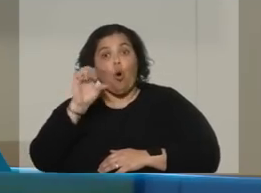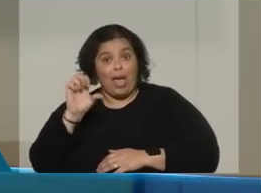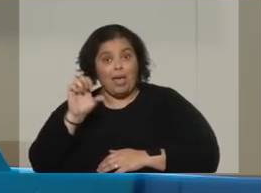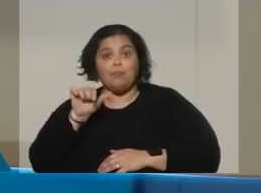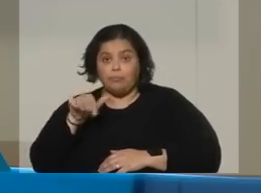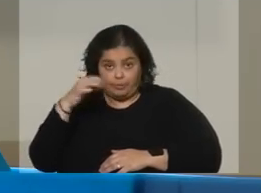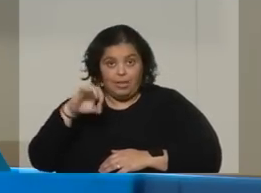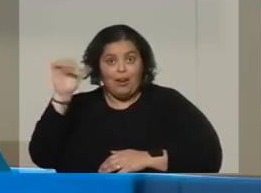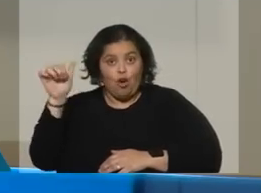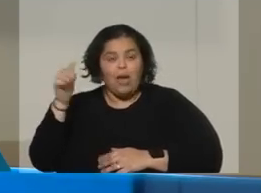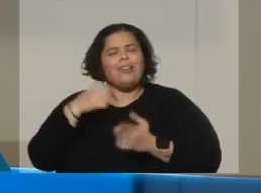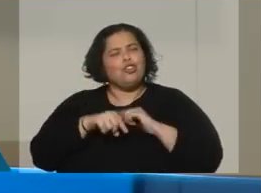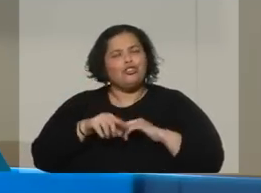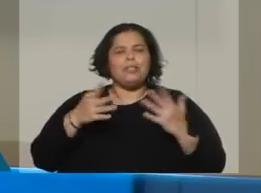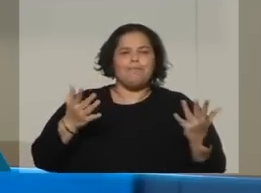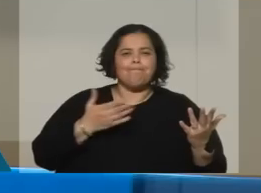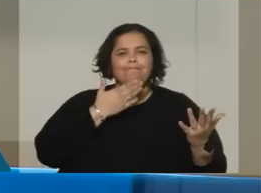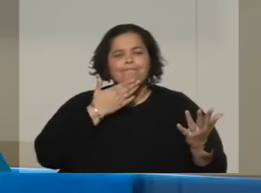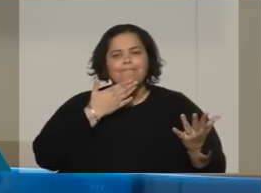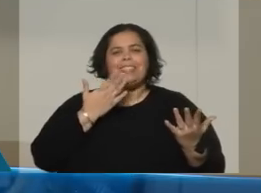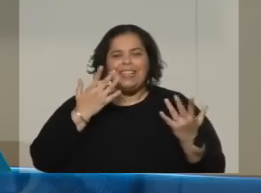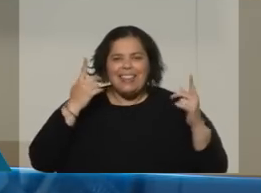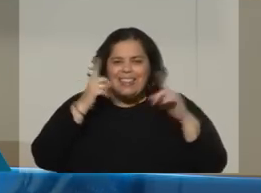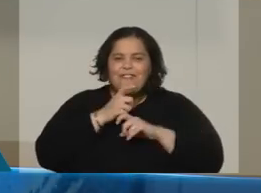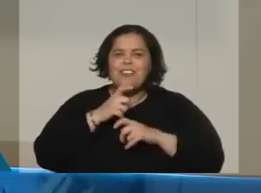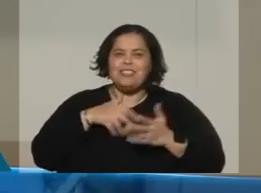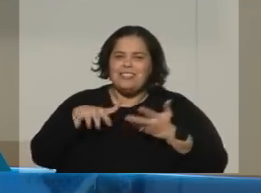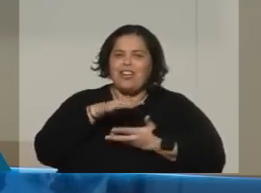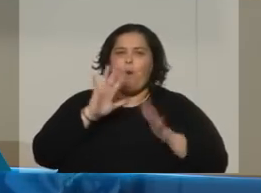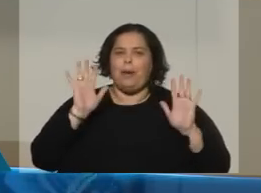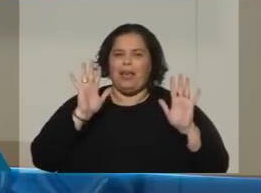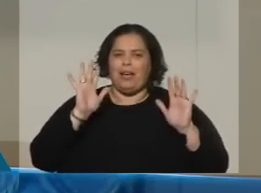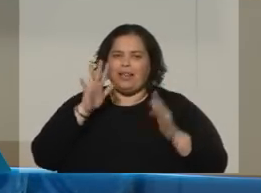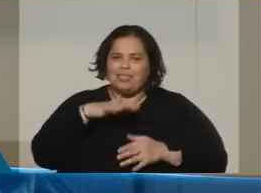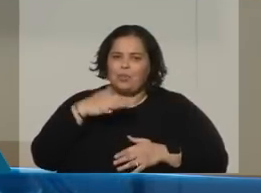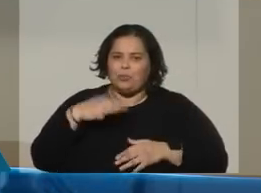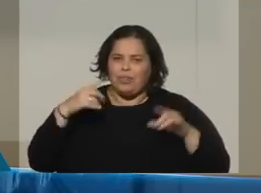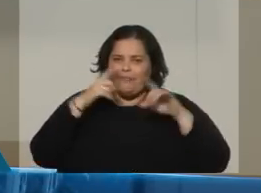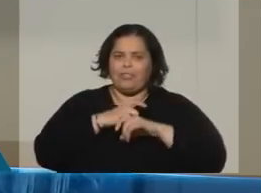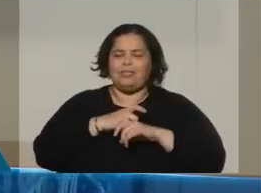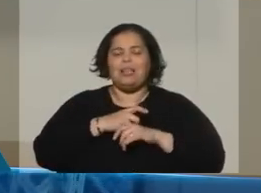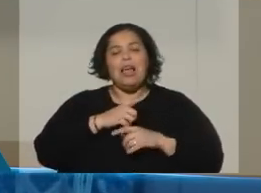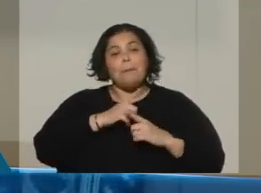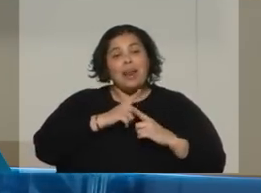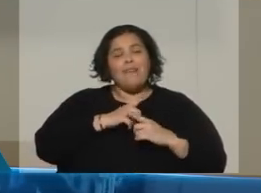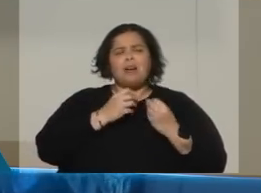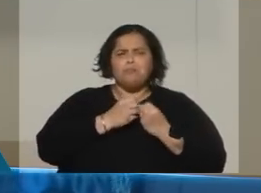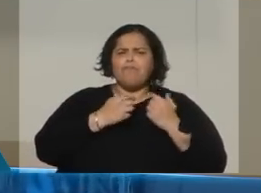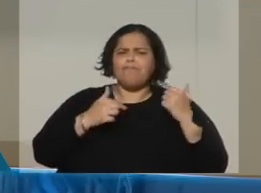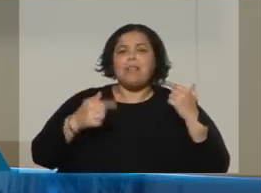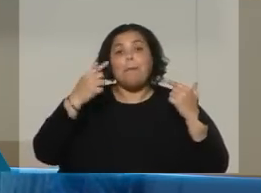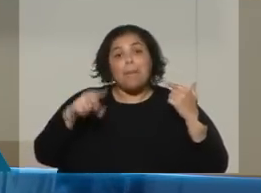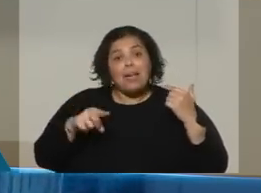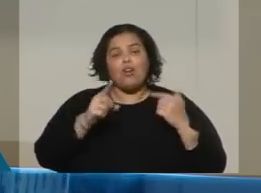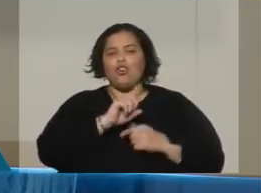PSOE. Así que la situación es muy compleja, queda mucho camino por delante. Se esperaban muchas cosas. Lo que no se esperaba